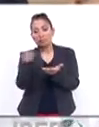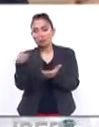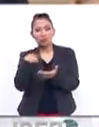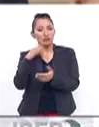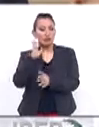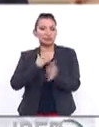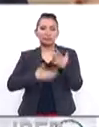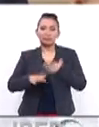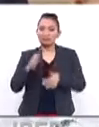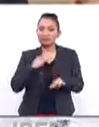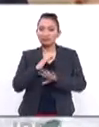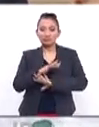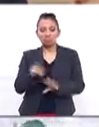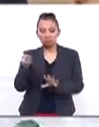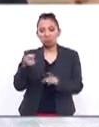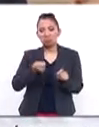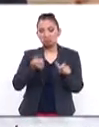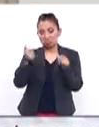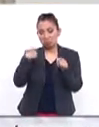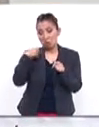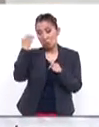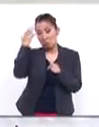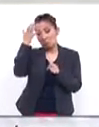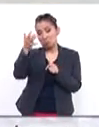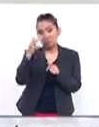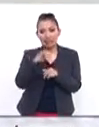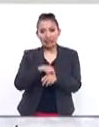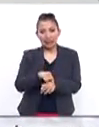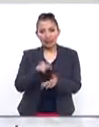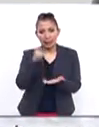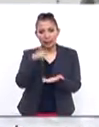desgastadísima y creo que sí va a salir. Es mi pronóstico.